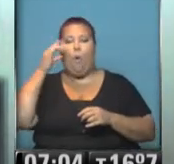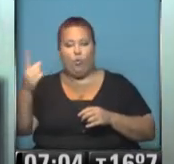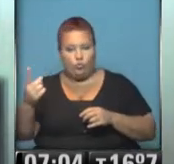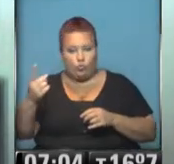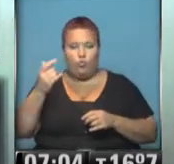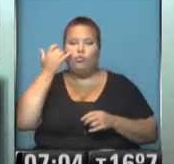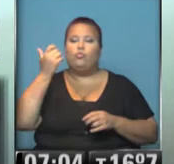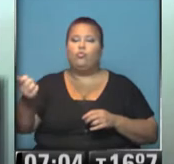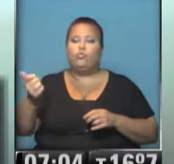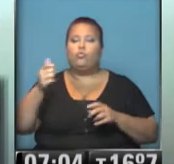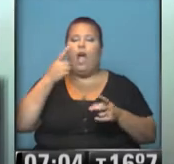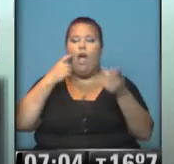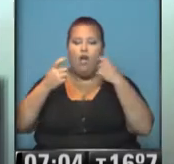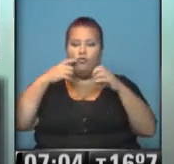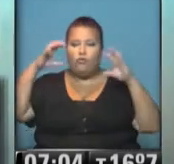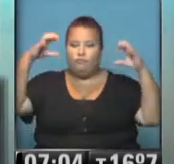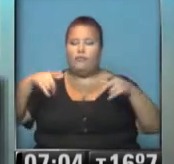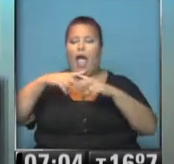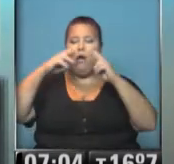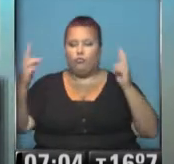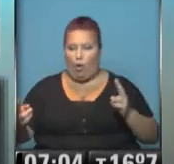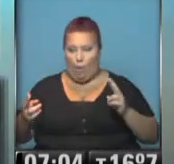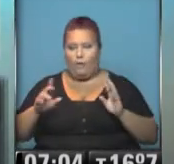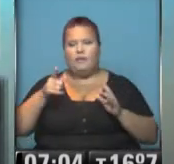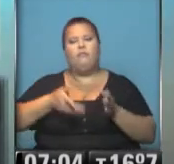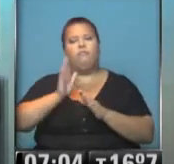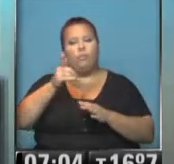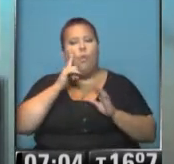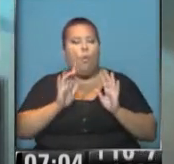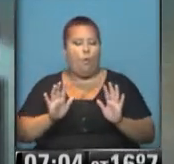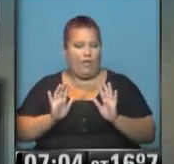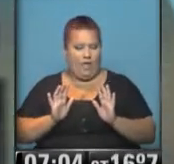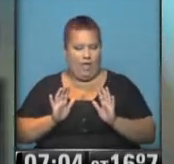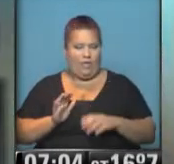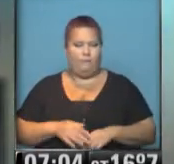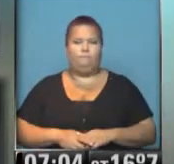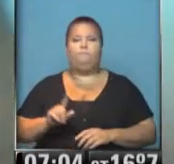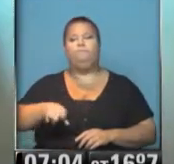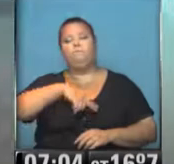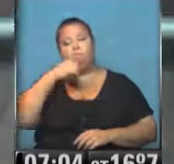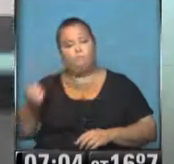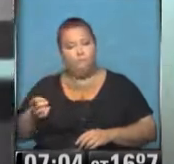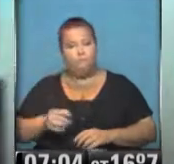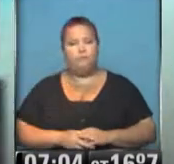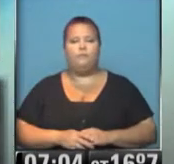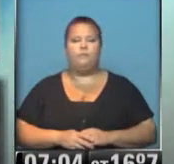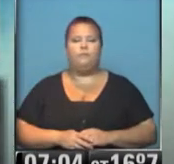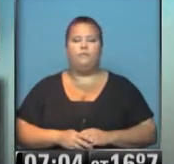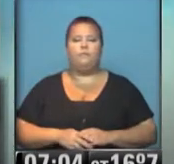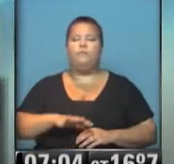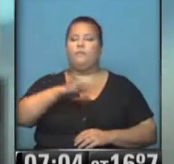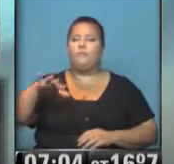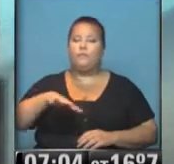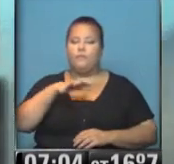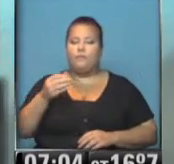Ya está funcionando el centro de monitoreo en esta autopista. Así que transite con cuidado. Seguimos circulando y nos vamos a ir a la zona